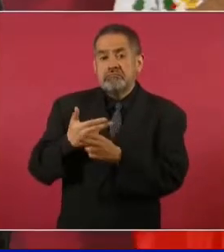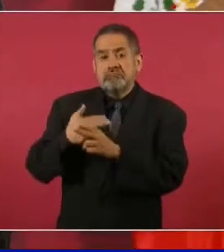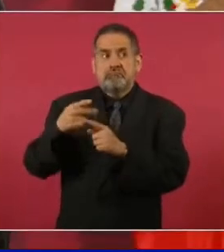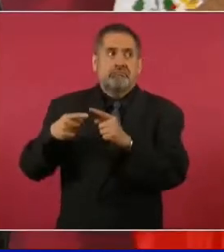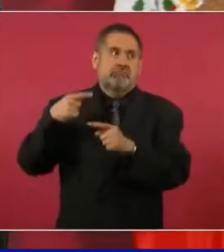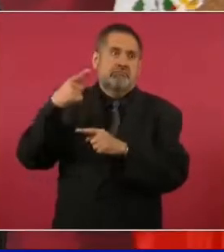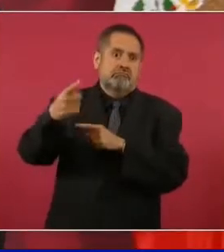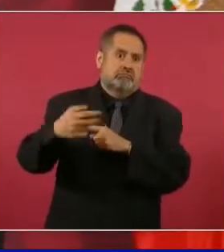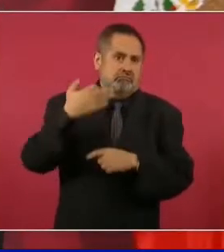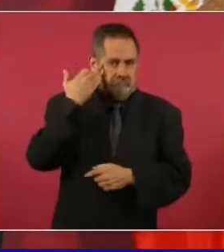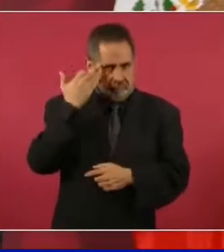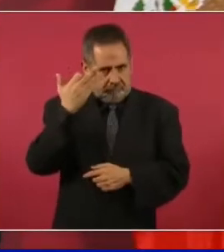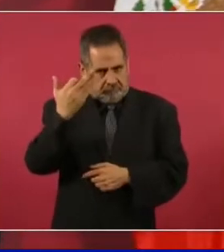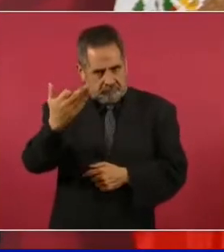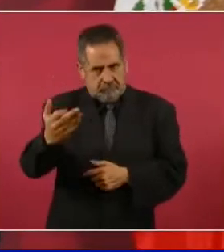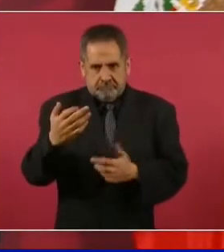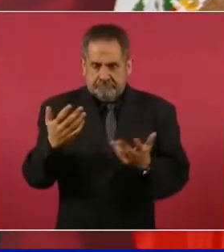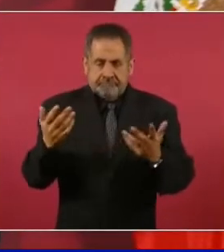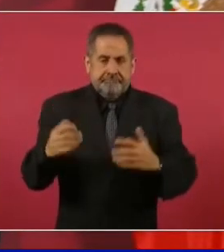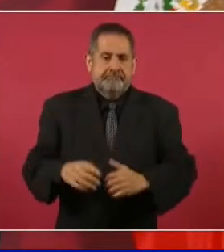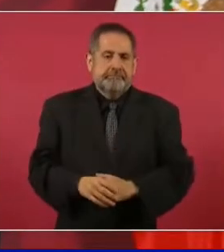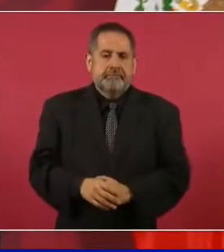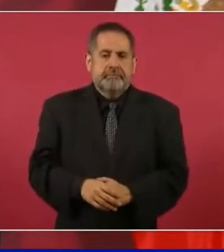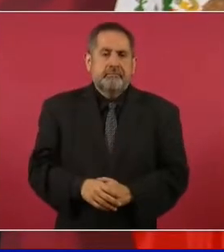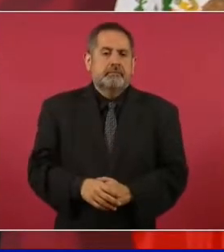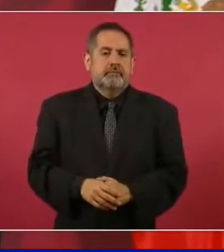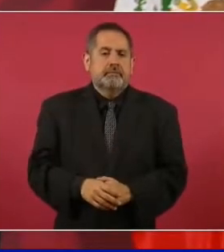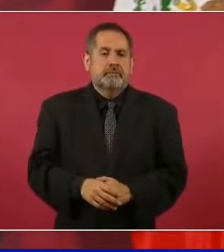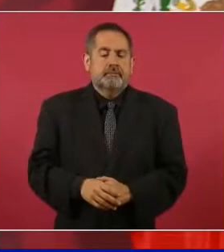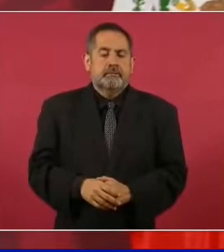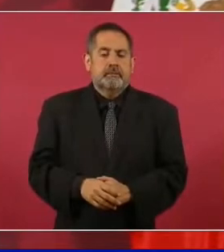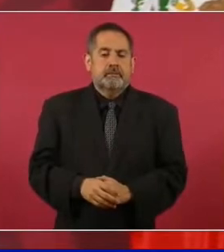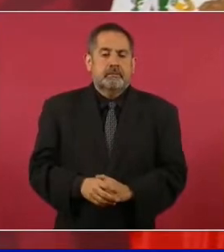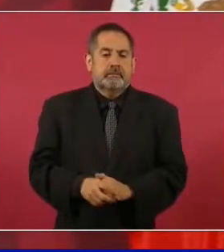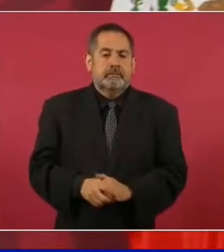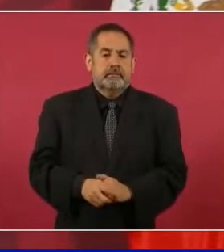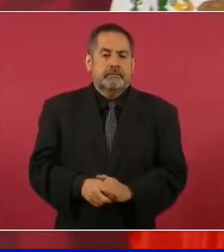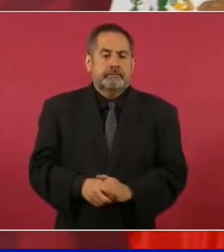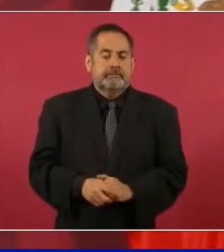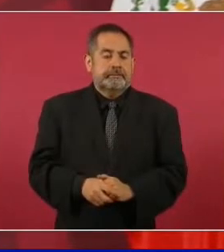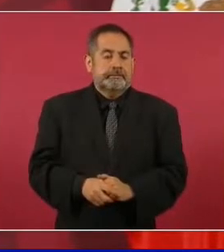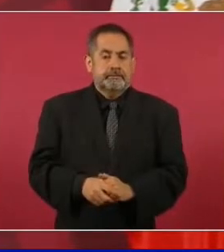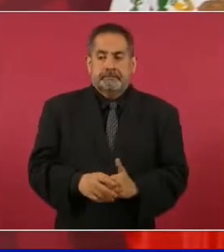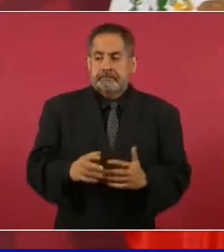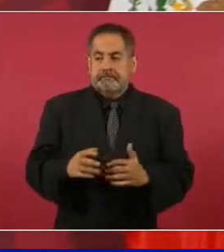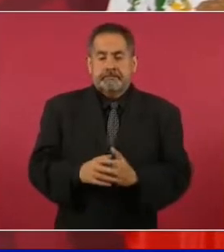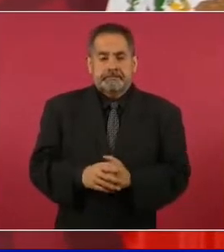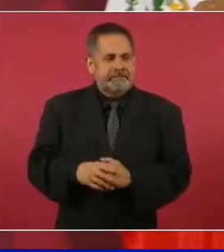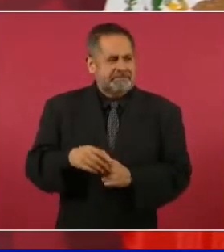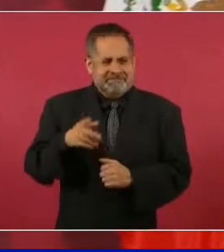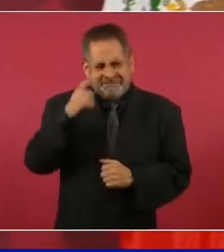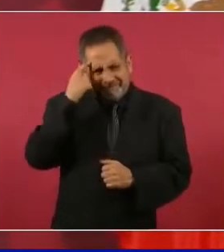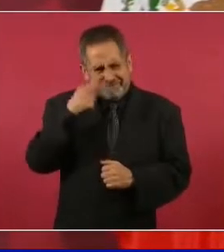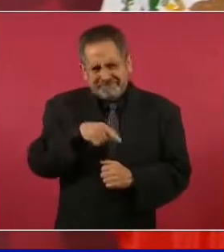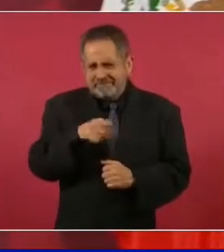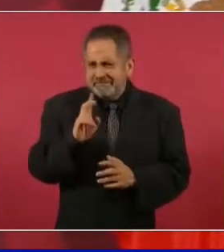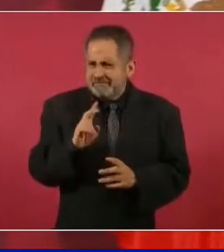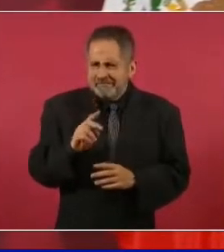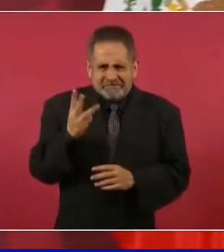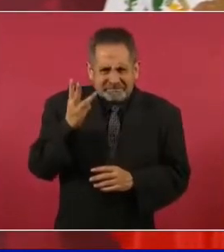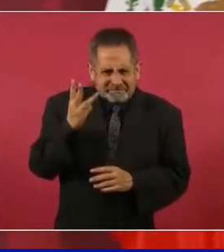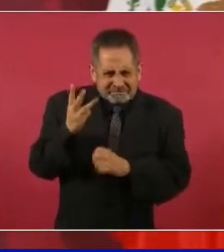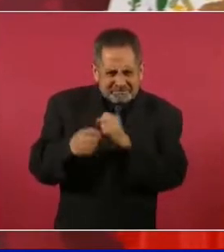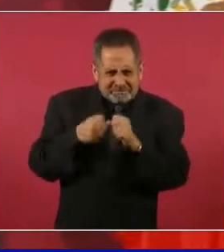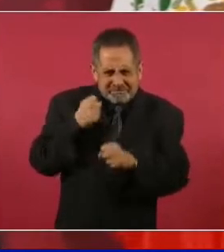porque lleva, no sé, tres